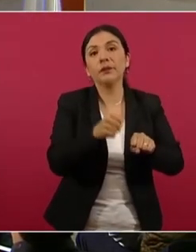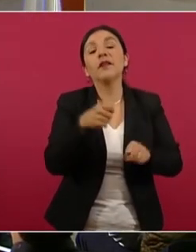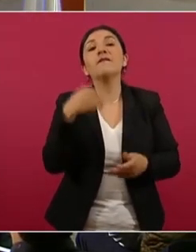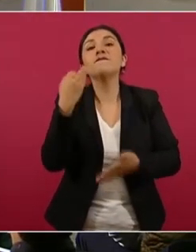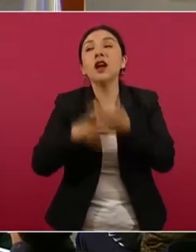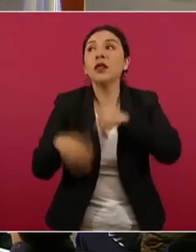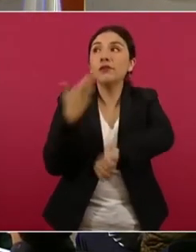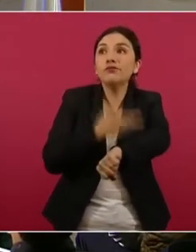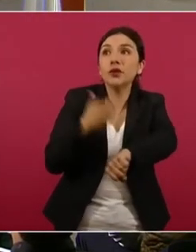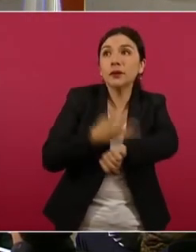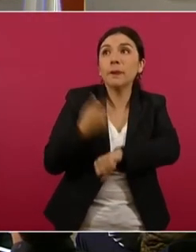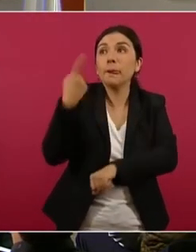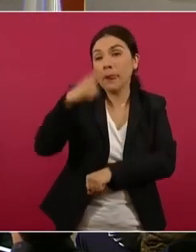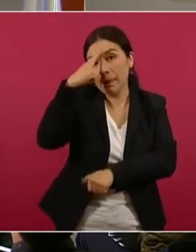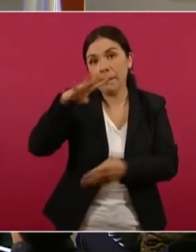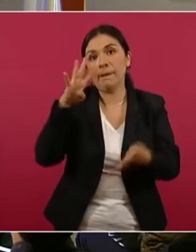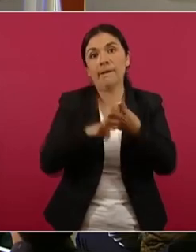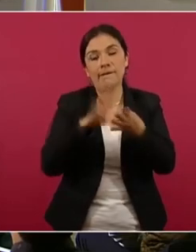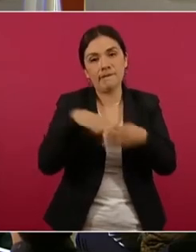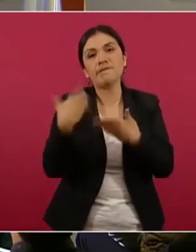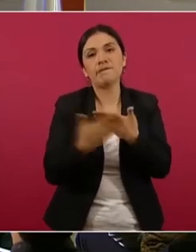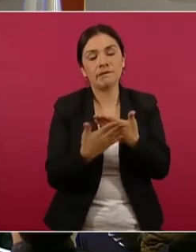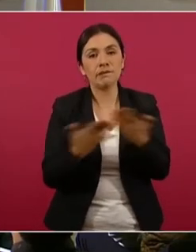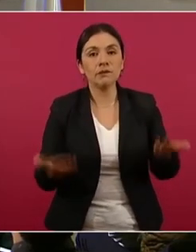vinculación a proceso penal. Siguiente.